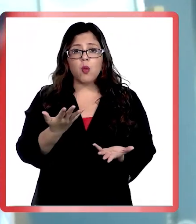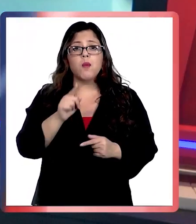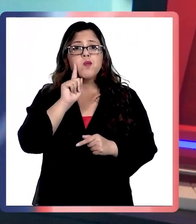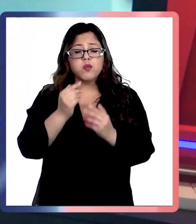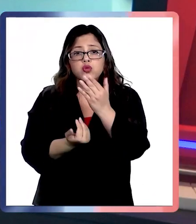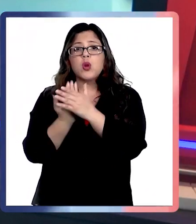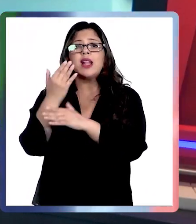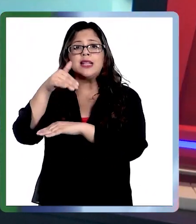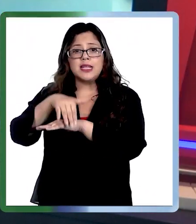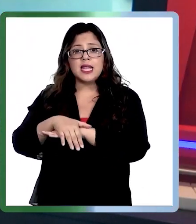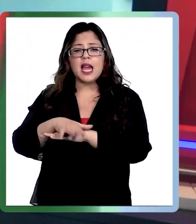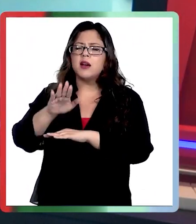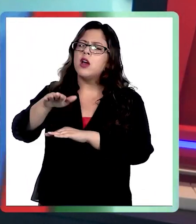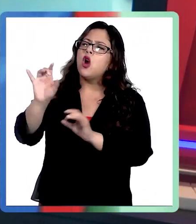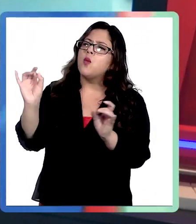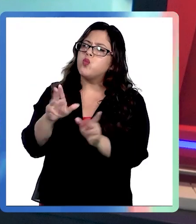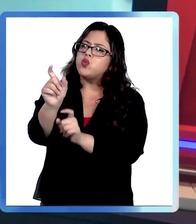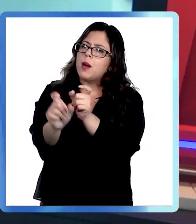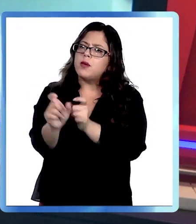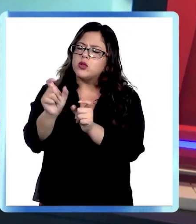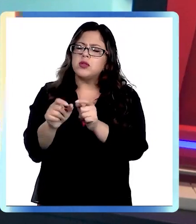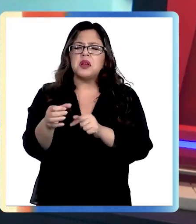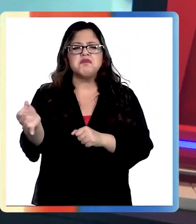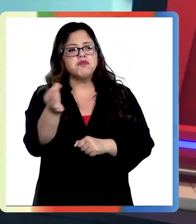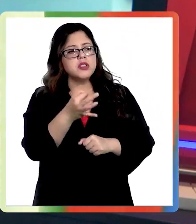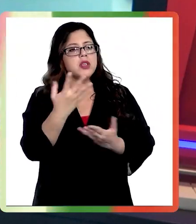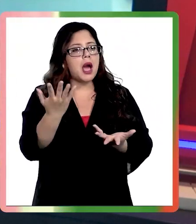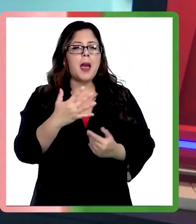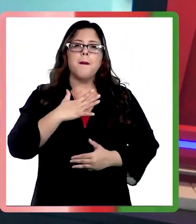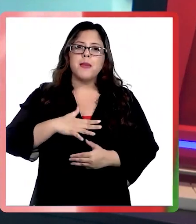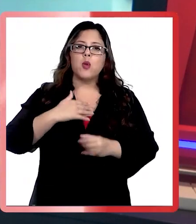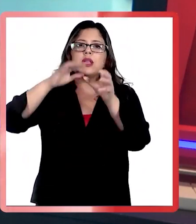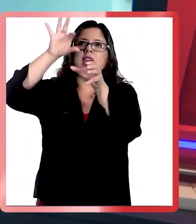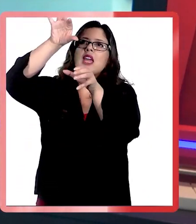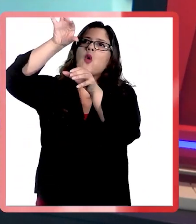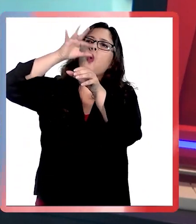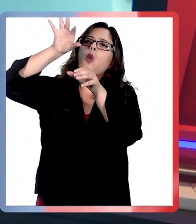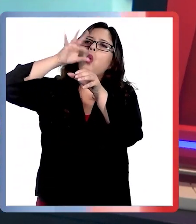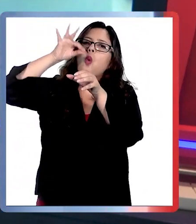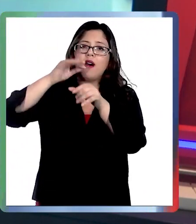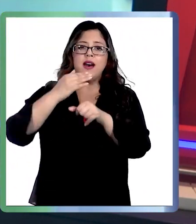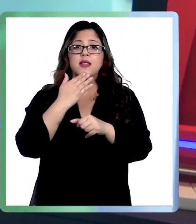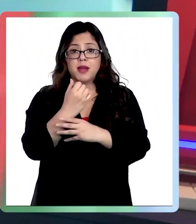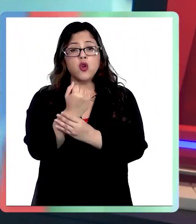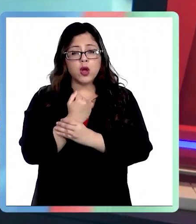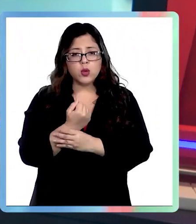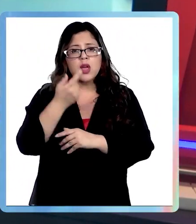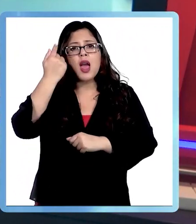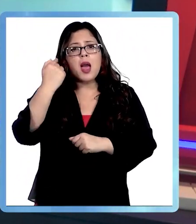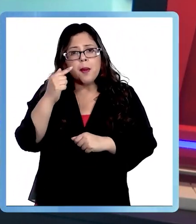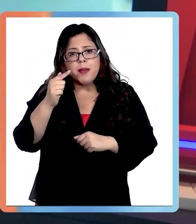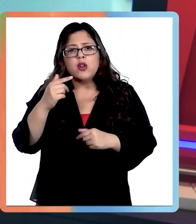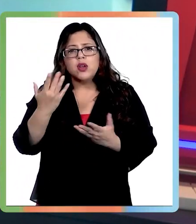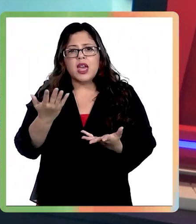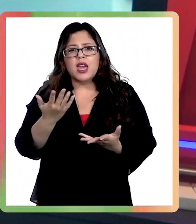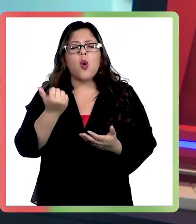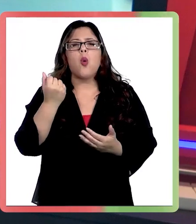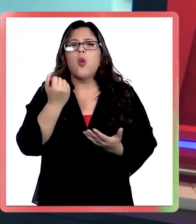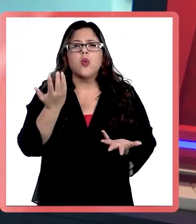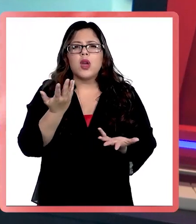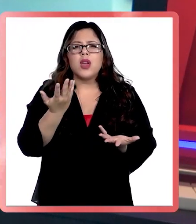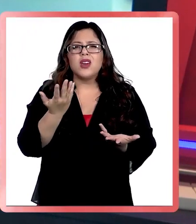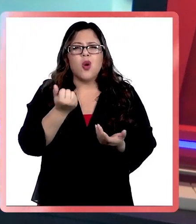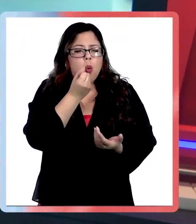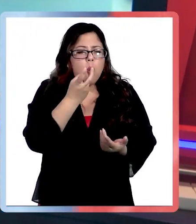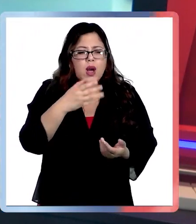durante el día. Ahora, la gente estará diciendo, por ejemplo, a mí me gusta mucho la uva, que también, ¿verdad? Nos aporta. Pero, ¿cuánto tengo? ¿Cuántas frutas